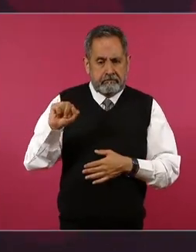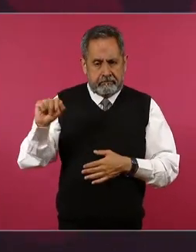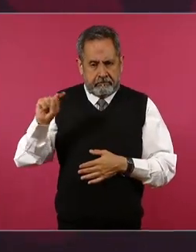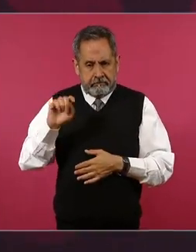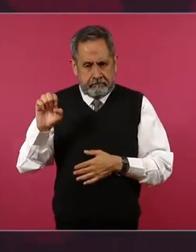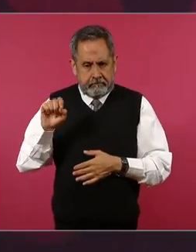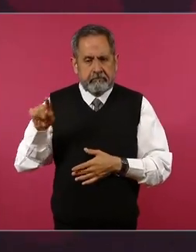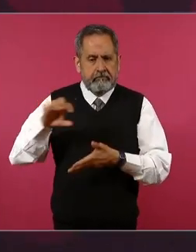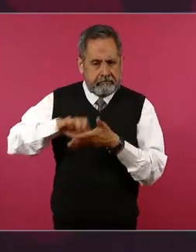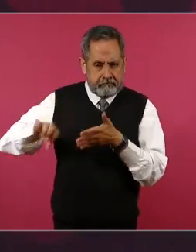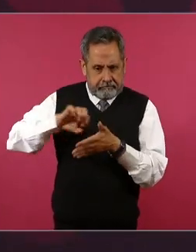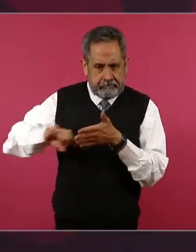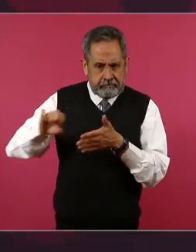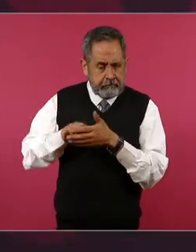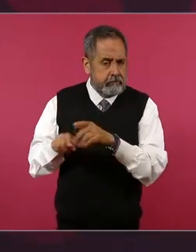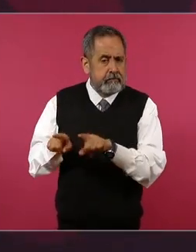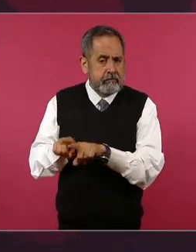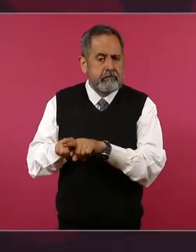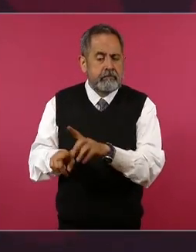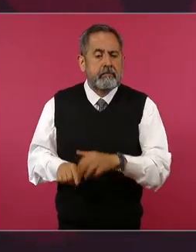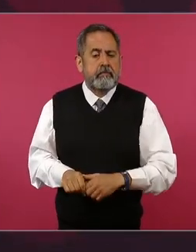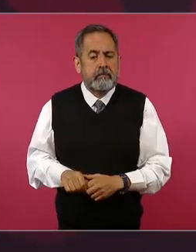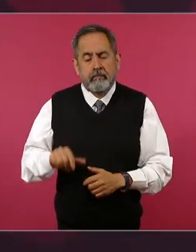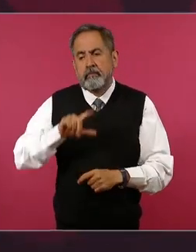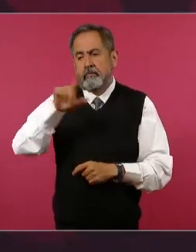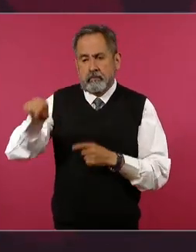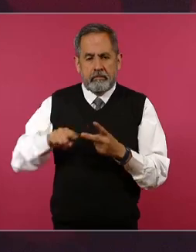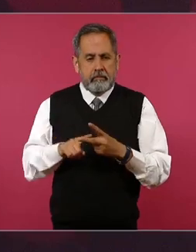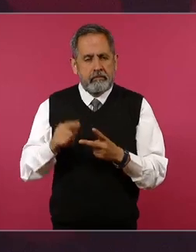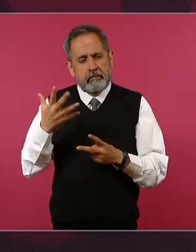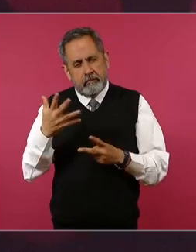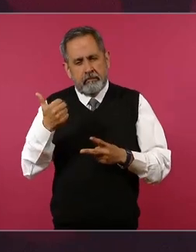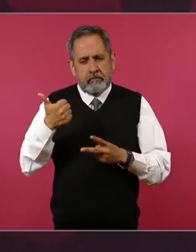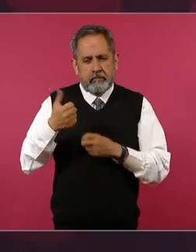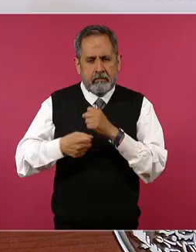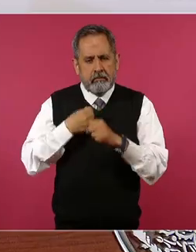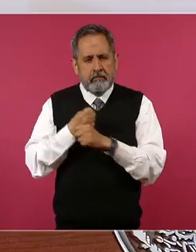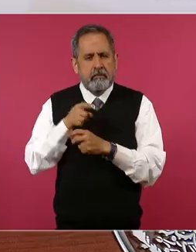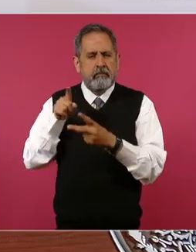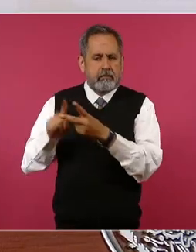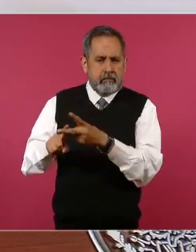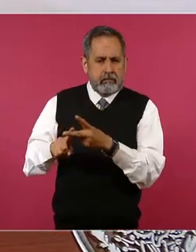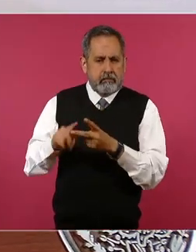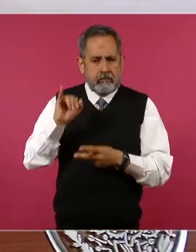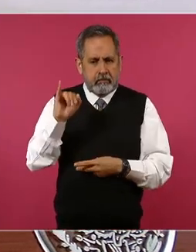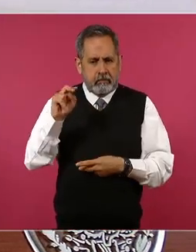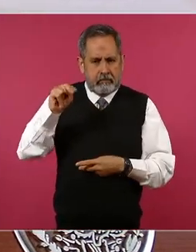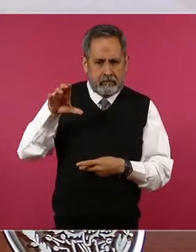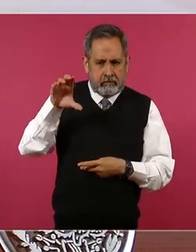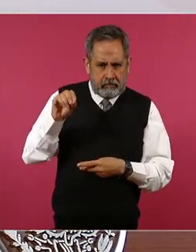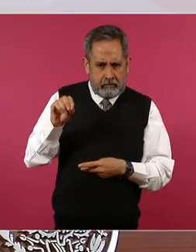al liste luego cinco o seis años en el INCO